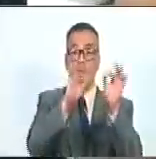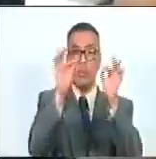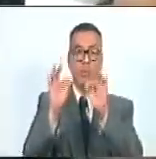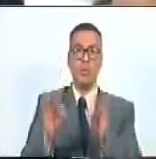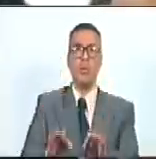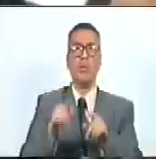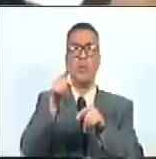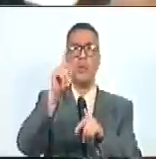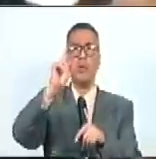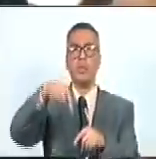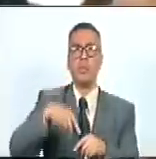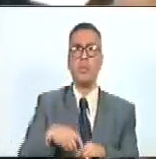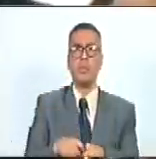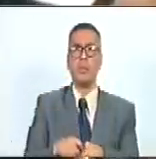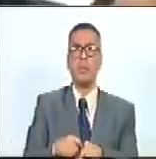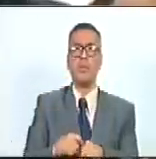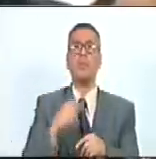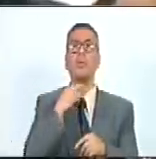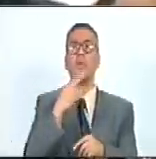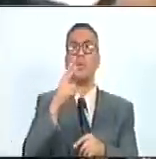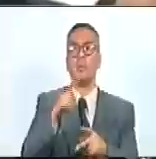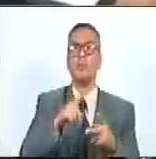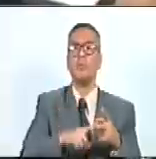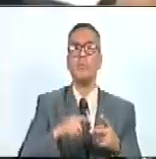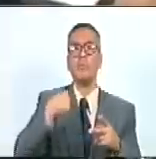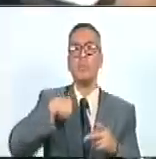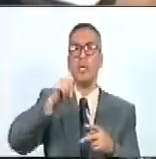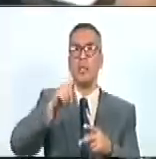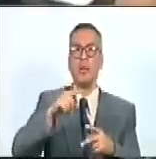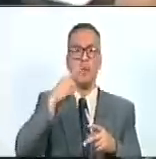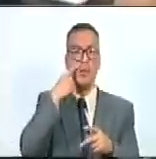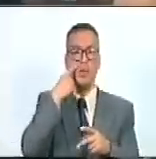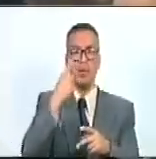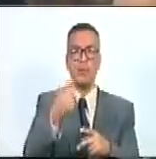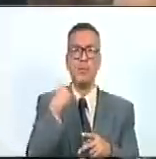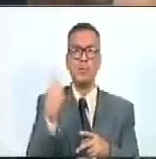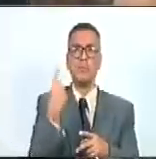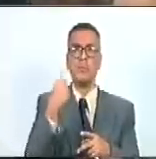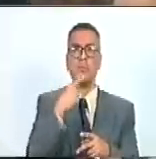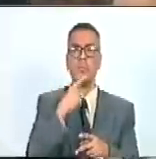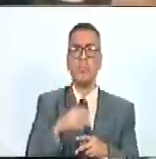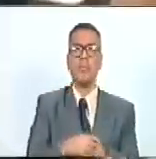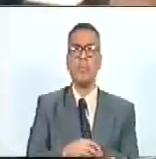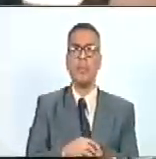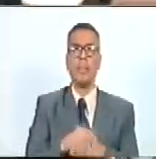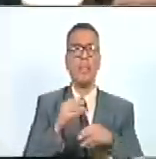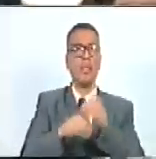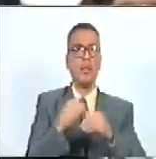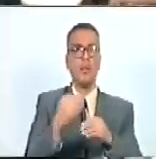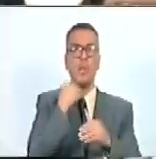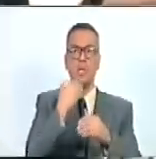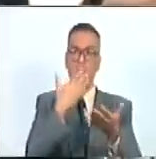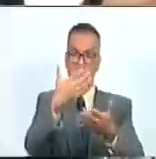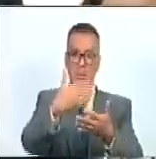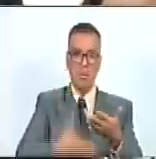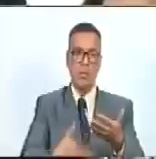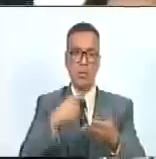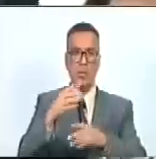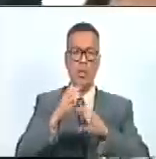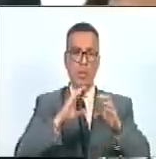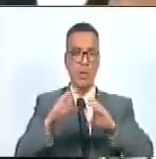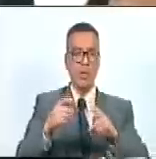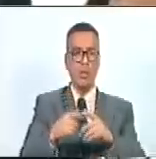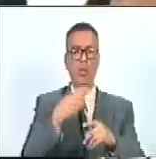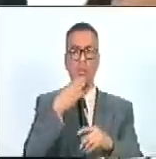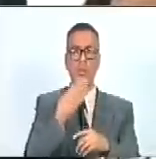también locutores y locutoras independientes, para acercarnos un informe y hacernos un conjunto